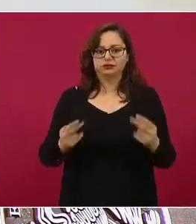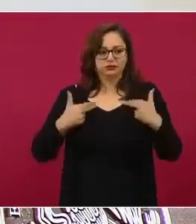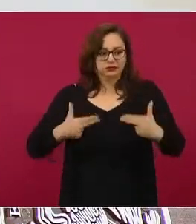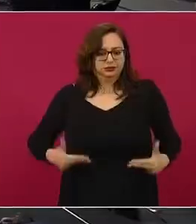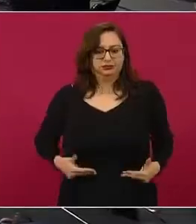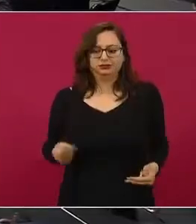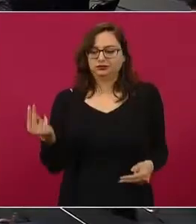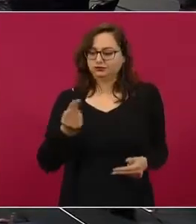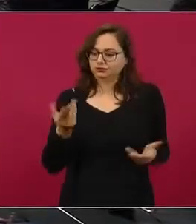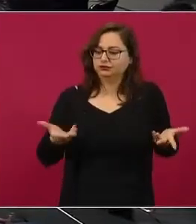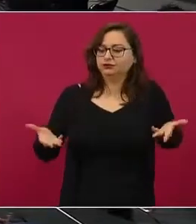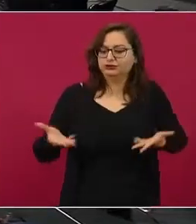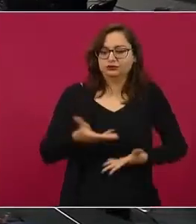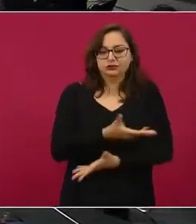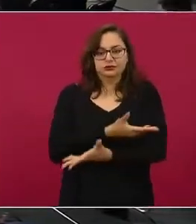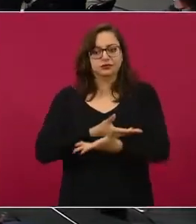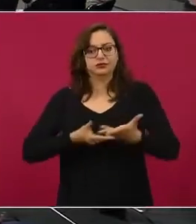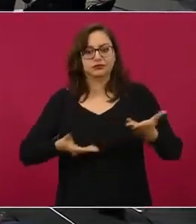necesaria.